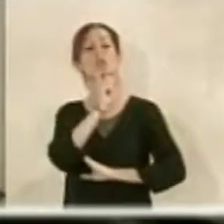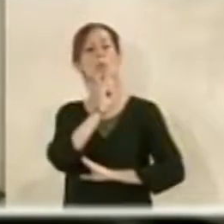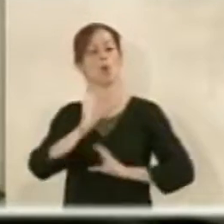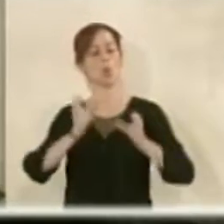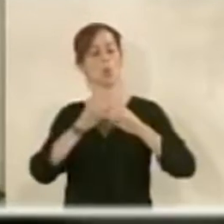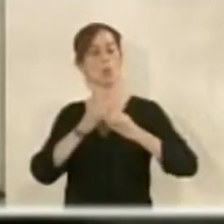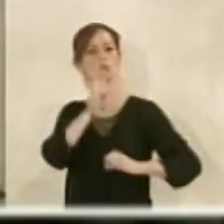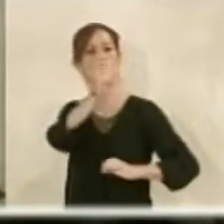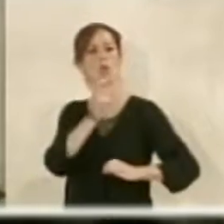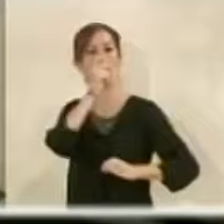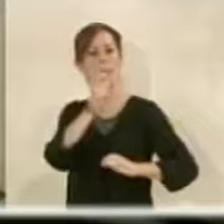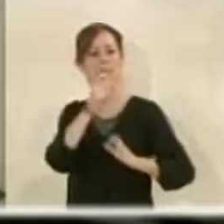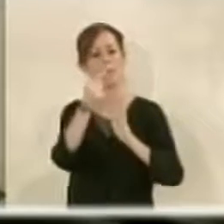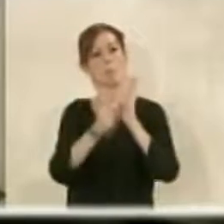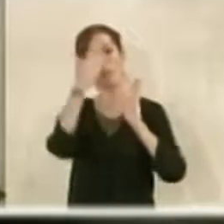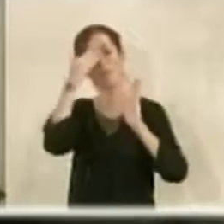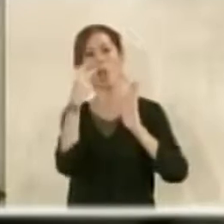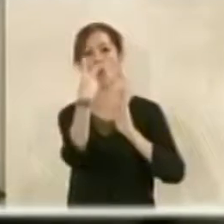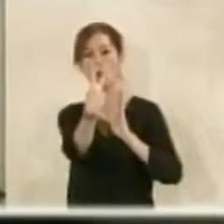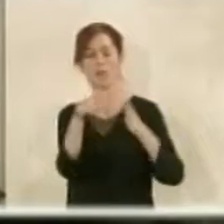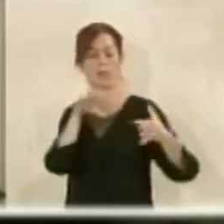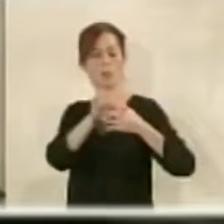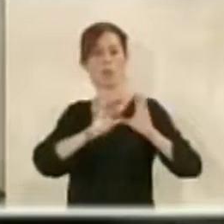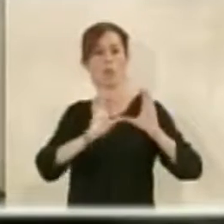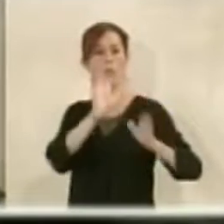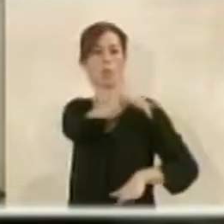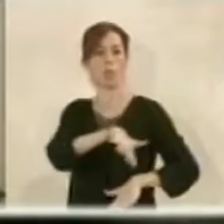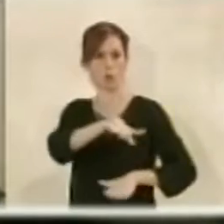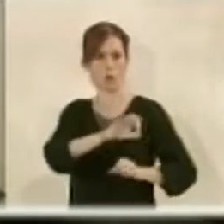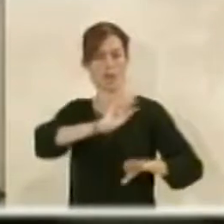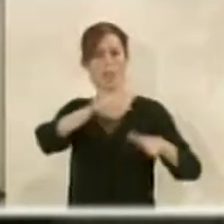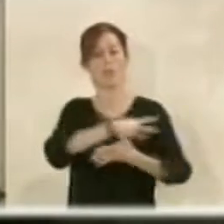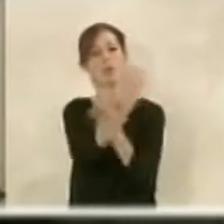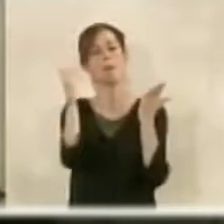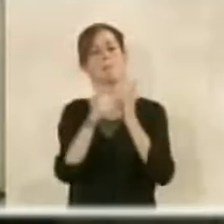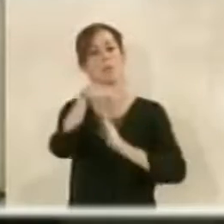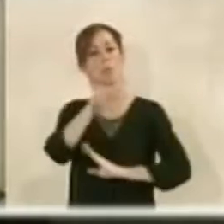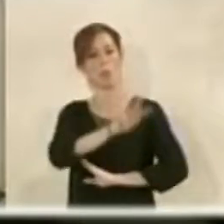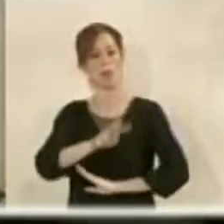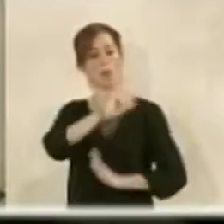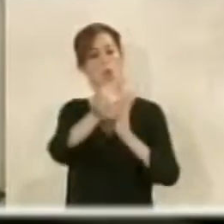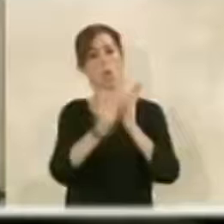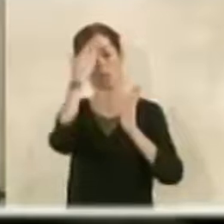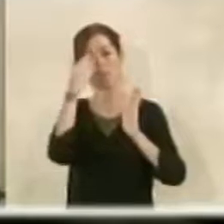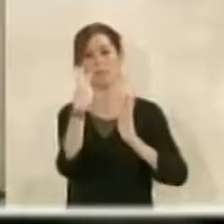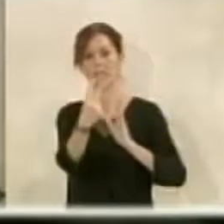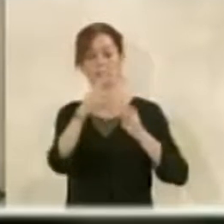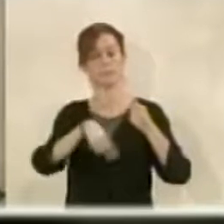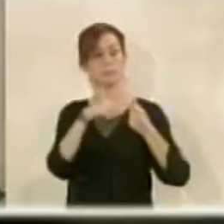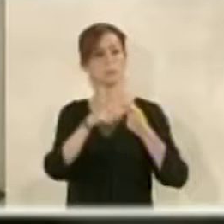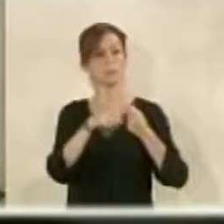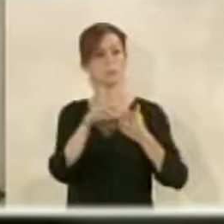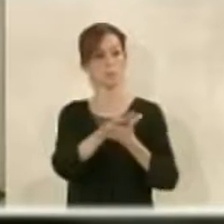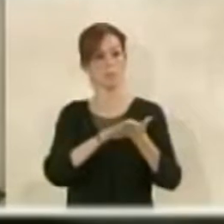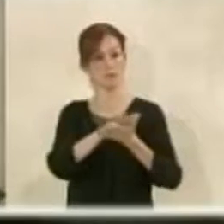como grupo socialista en dos premisas básicas para esa zona y para esos 19.000 metros. Dos premisas básicas. Una,